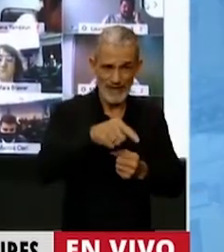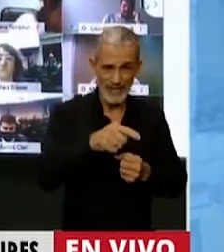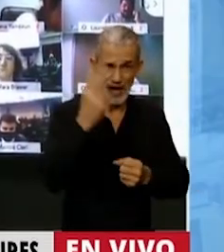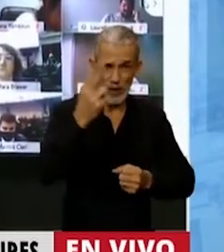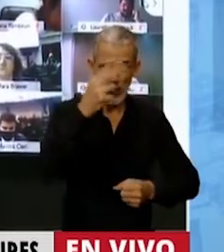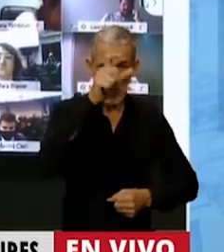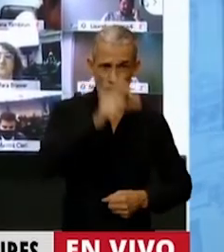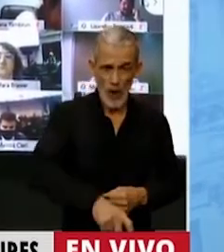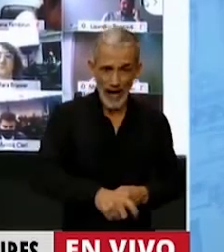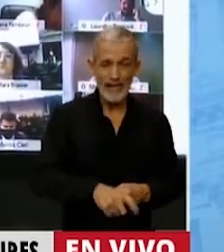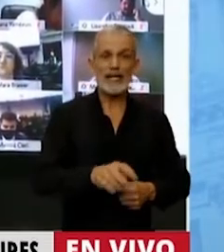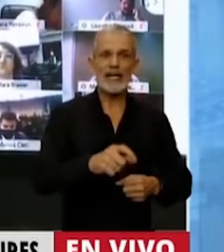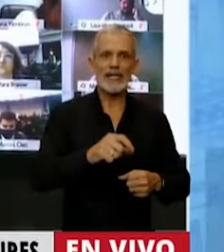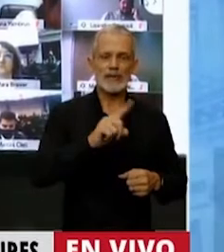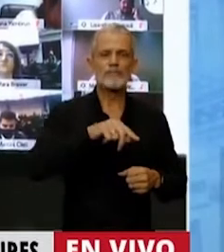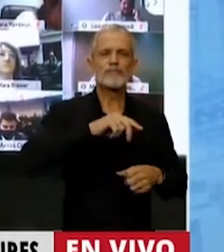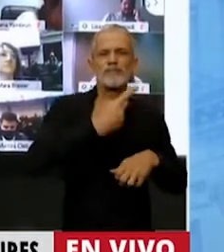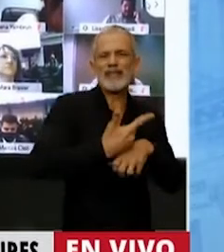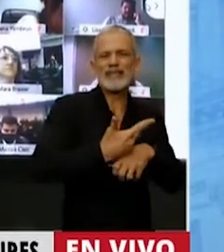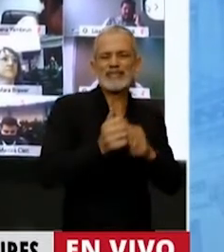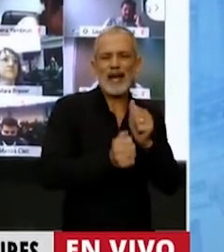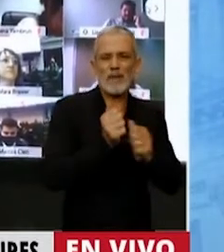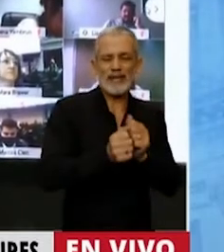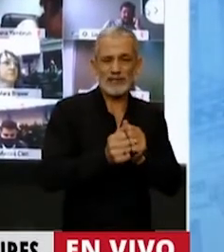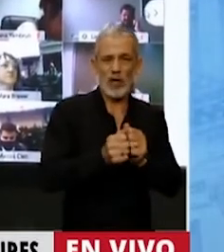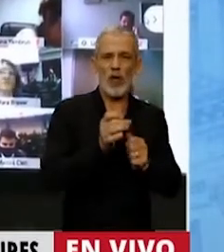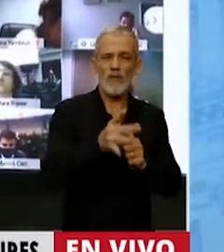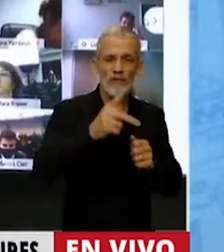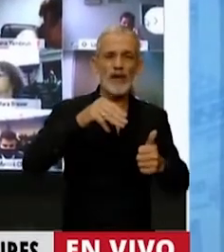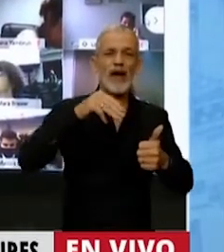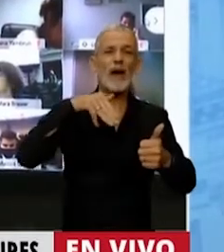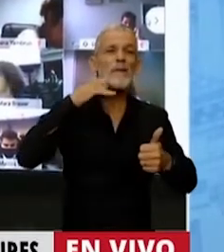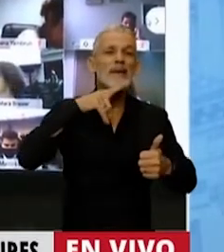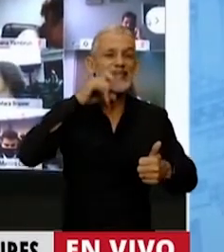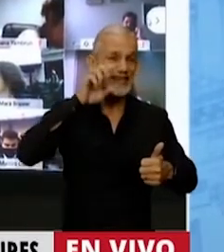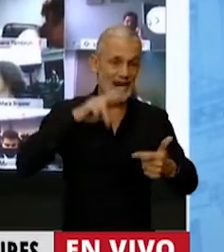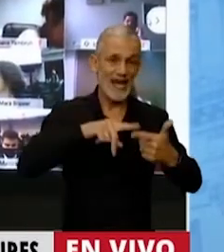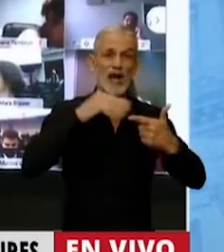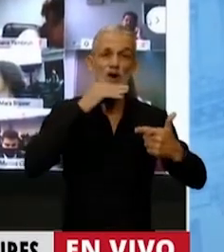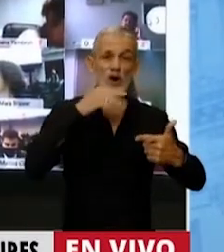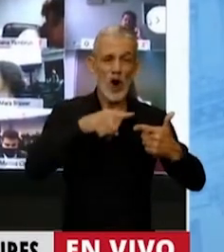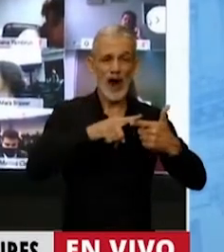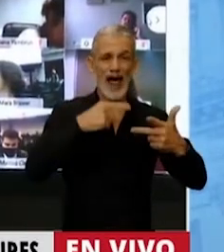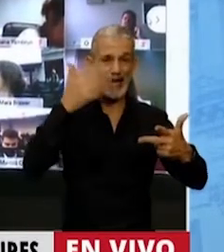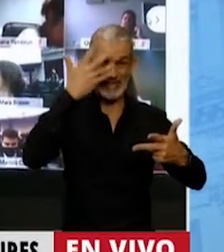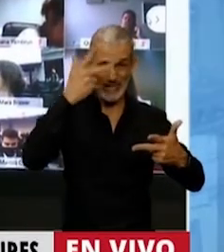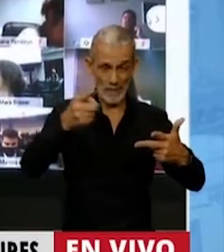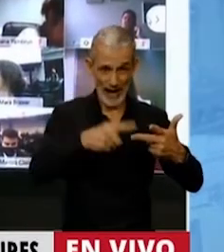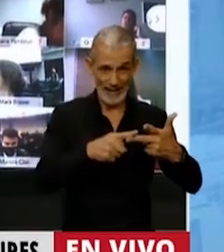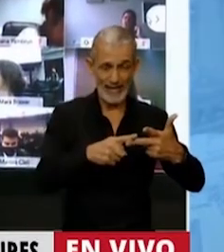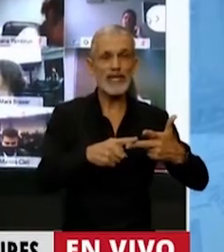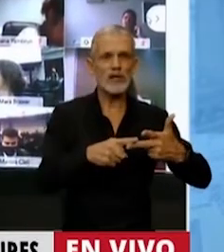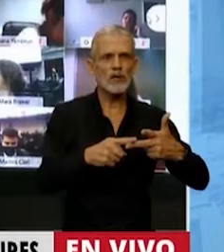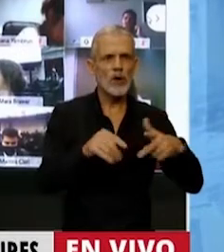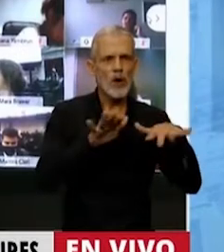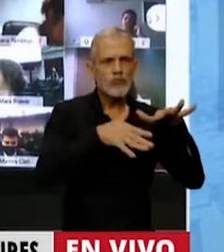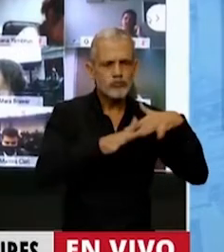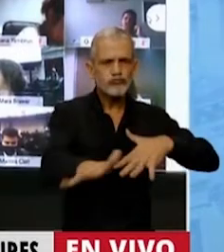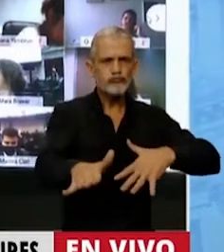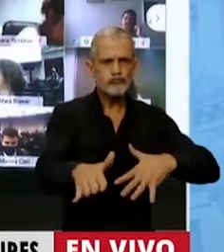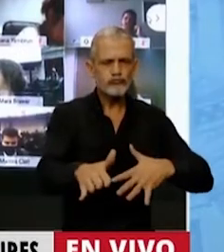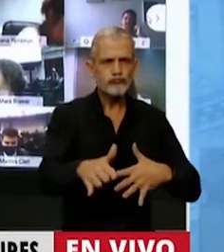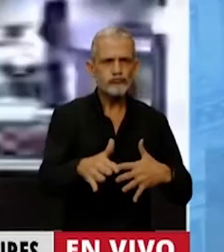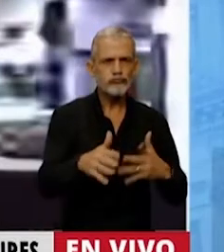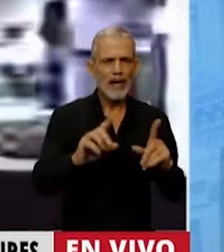los tercerizados de los ferrocarriles Mitre, Roca y San Martín se movilizaron reclamando